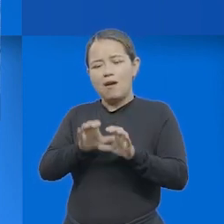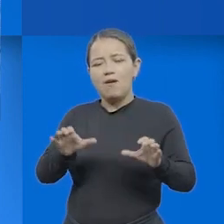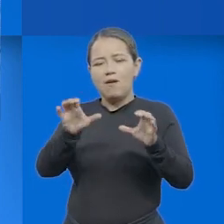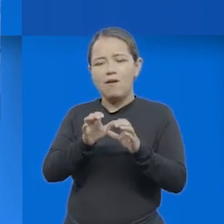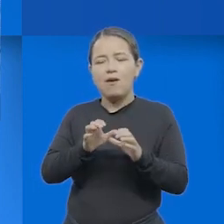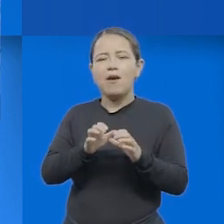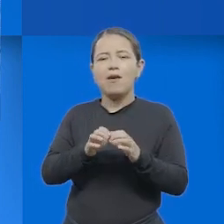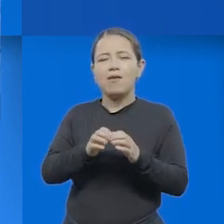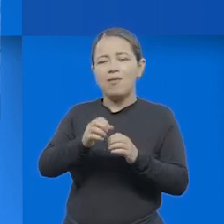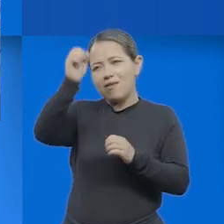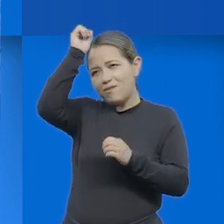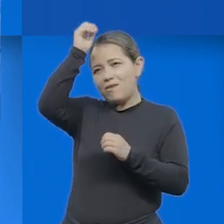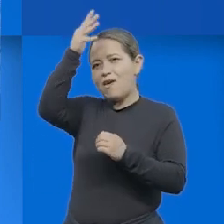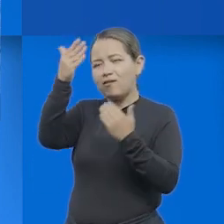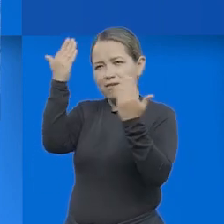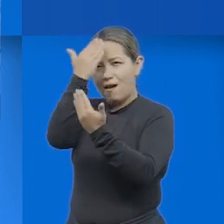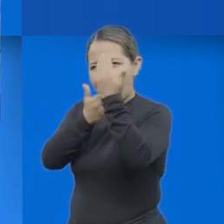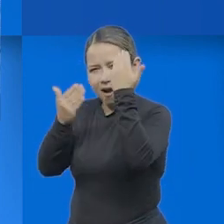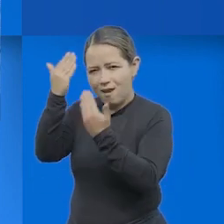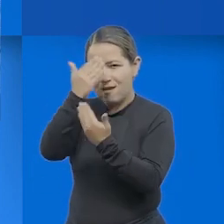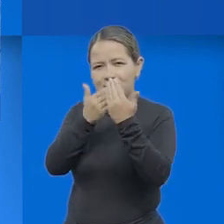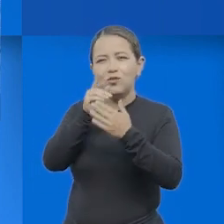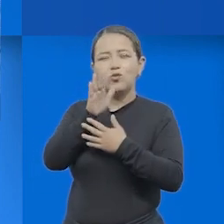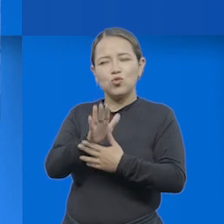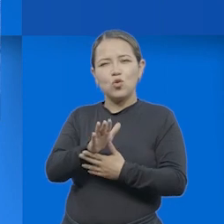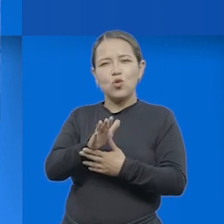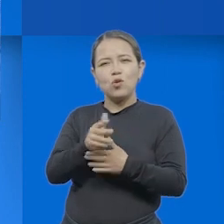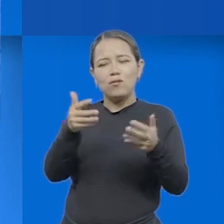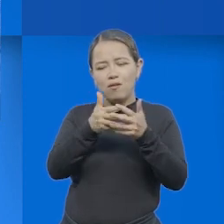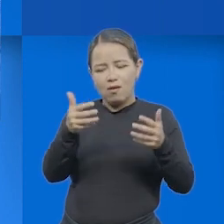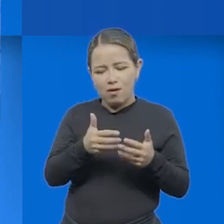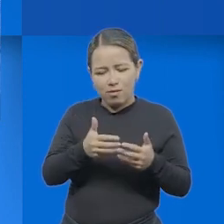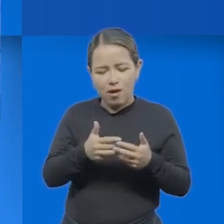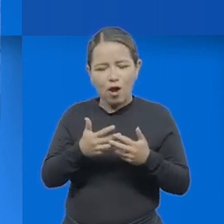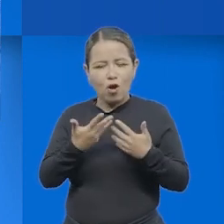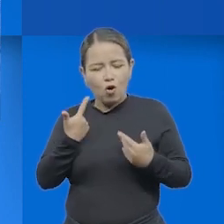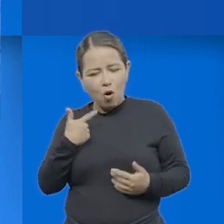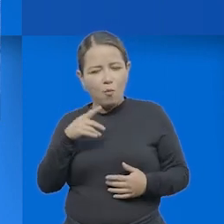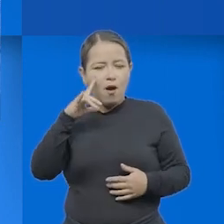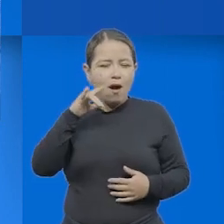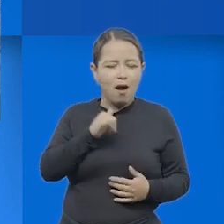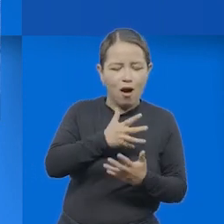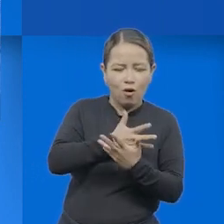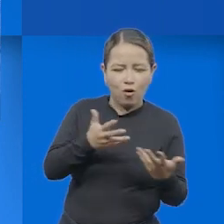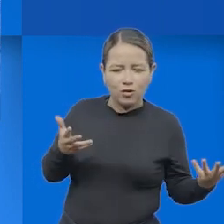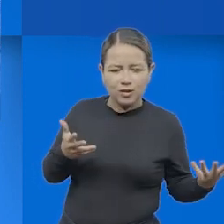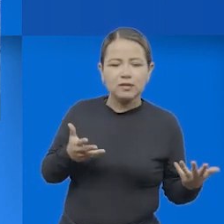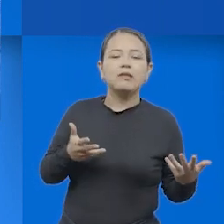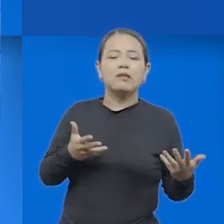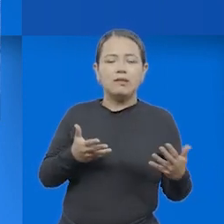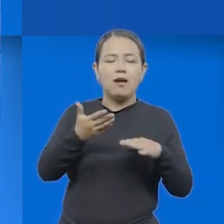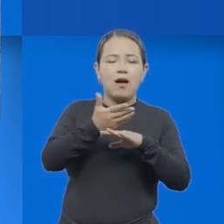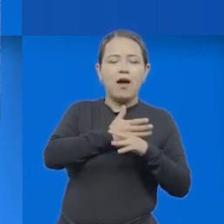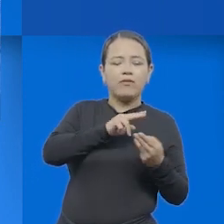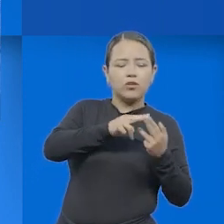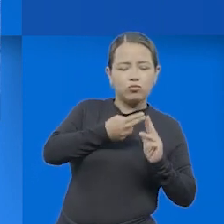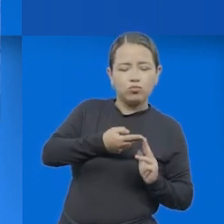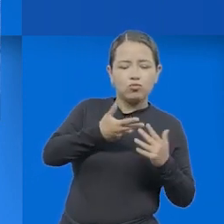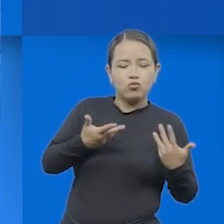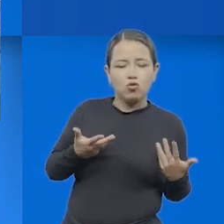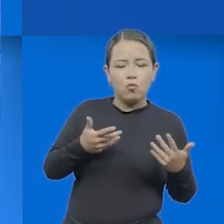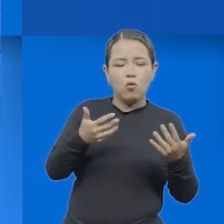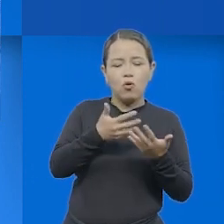ejercicio metadidáctico de producción textual a partir de la elaboración de inferencias construidas desde la